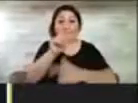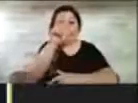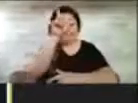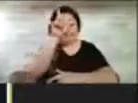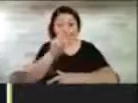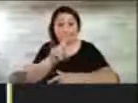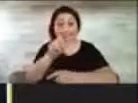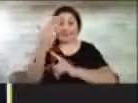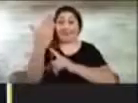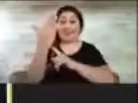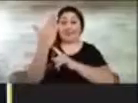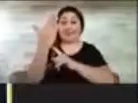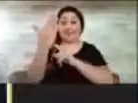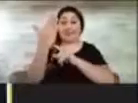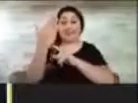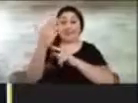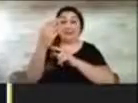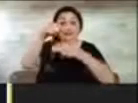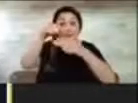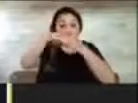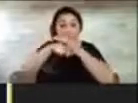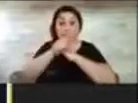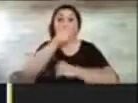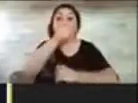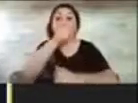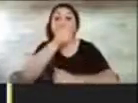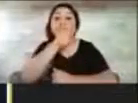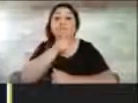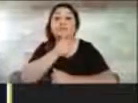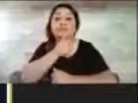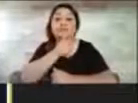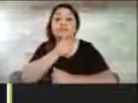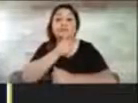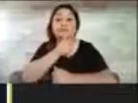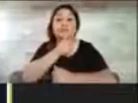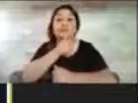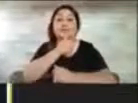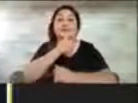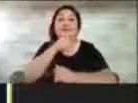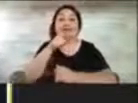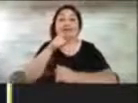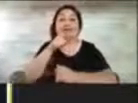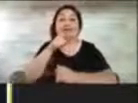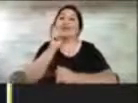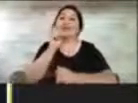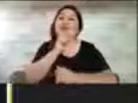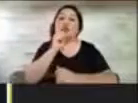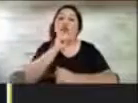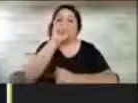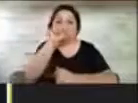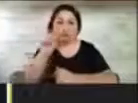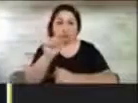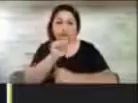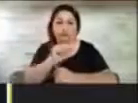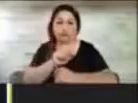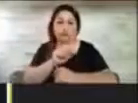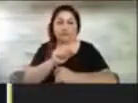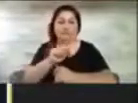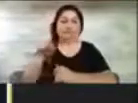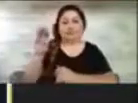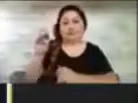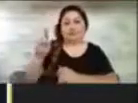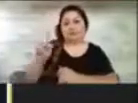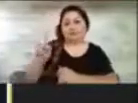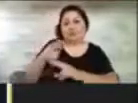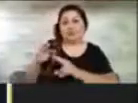tengo que entrar un código secreto, que está marcado con rojo, ¿cierto? Que ella no va a hacer nunca por azar, para permitirme entrar a